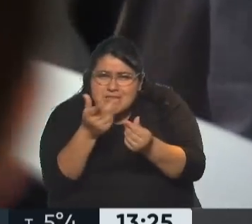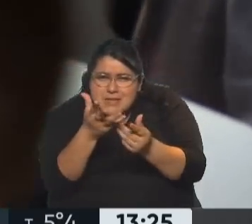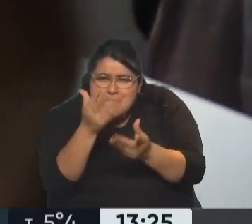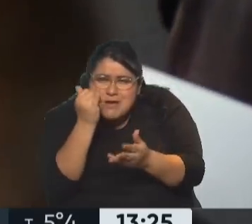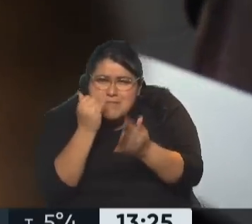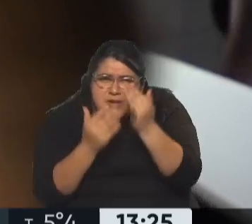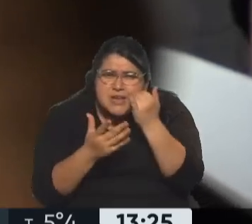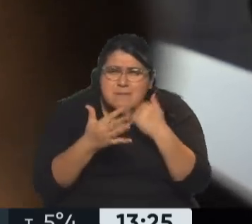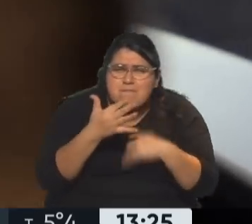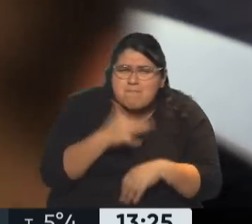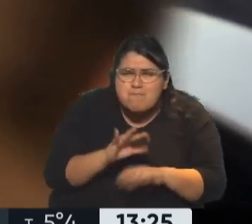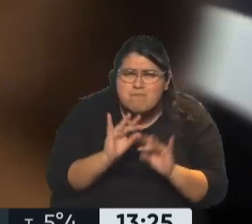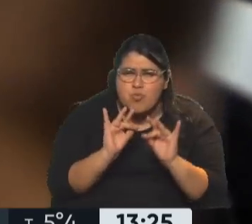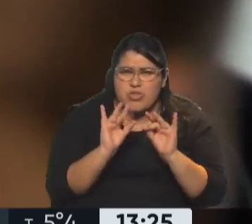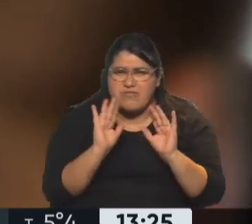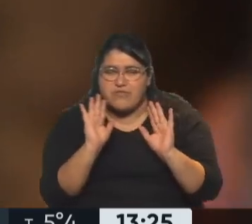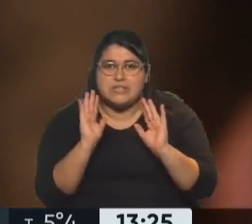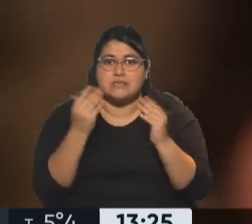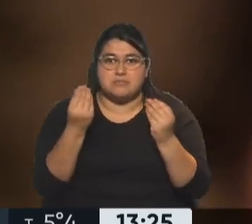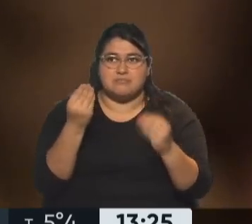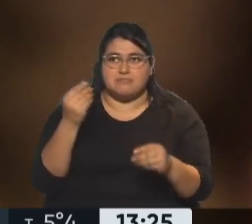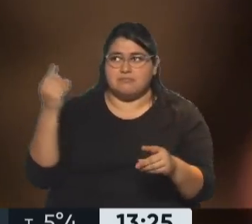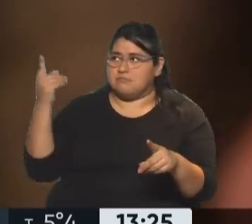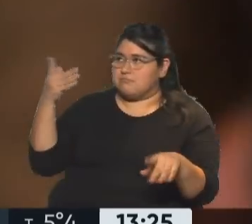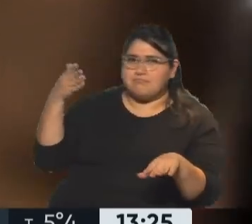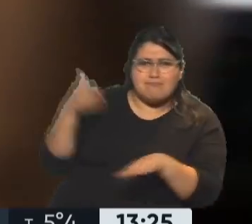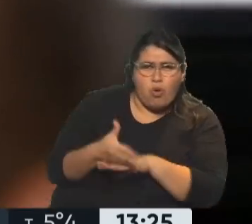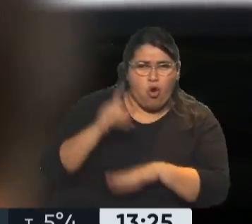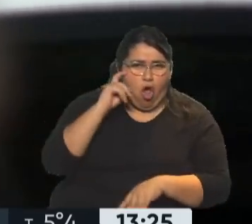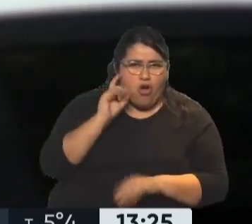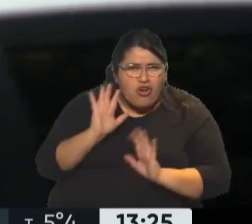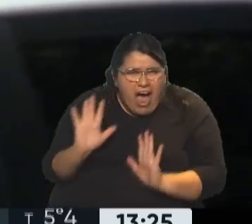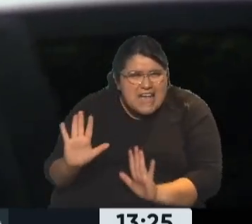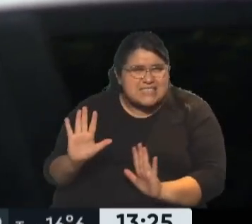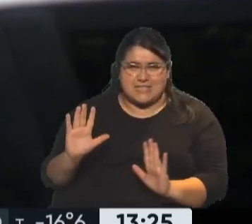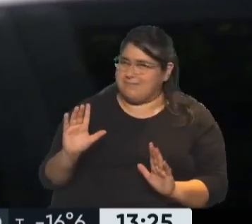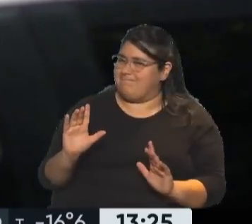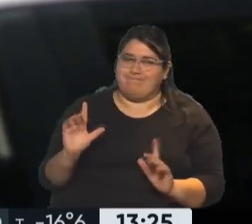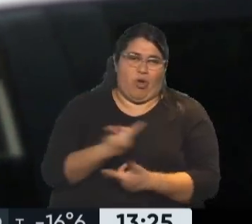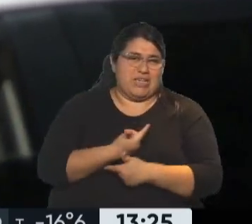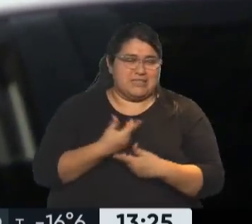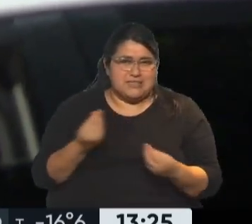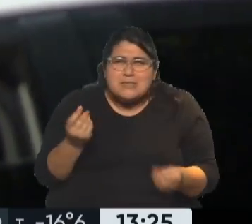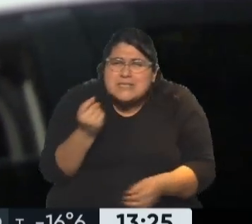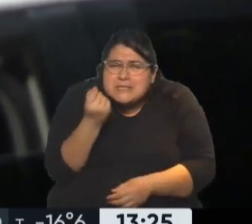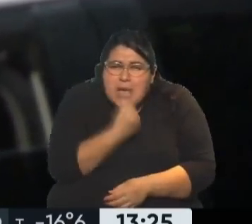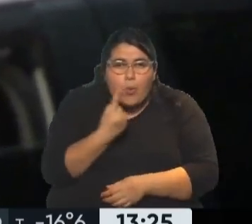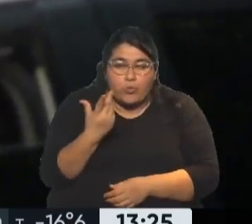poder comprender que un loco se haya metido entre la gente a hacer semejante locura. Por un segundo,